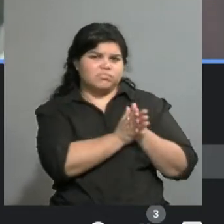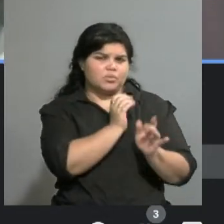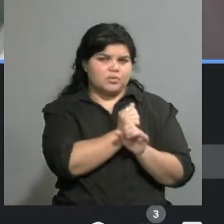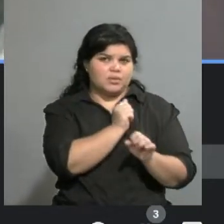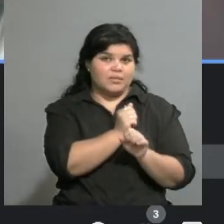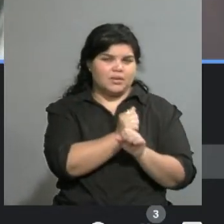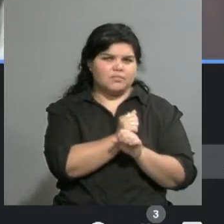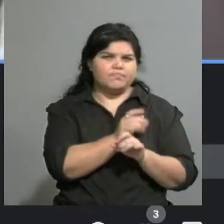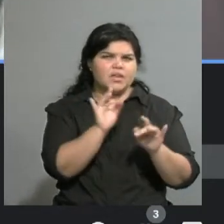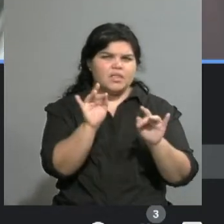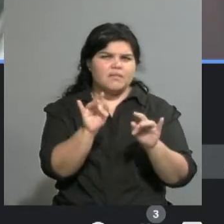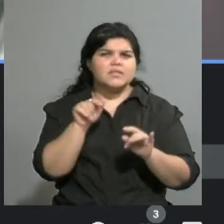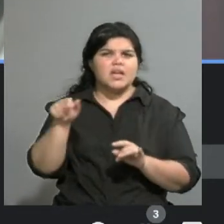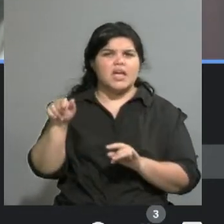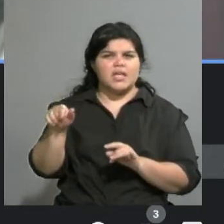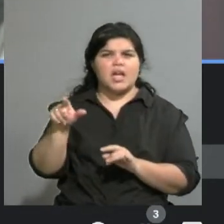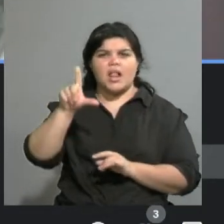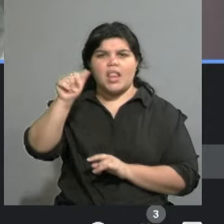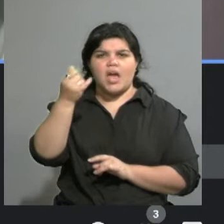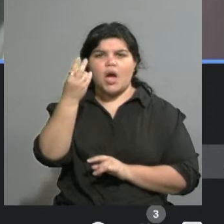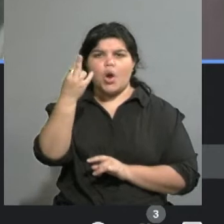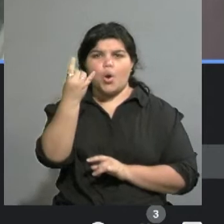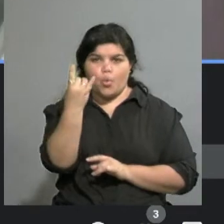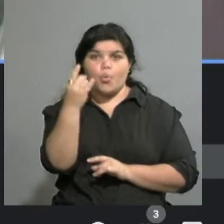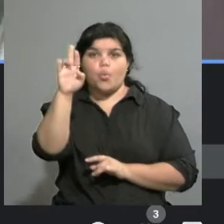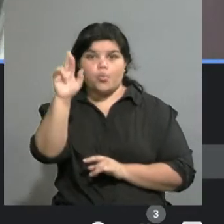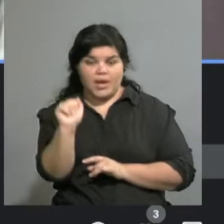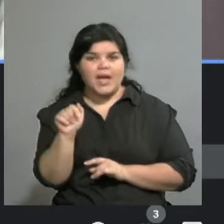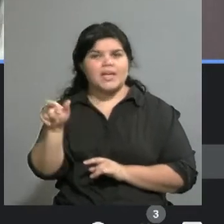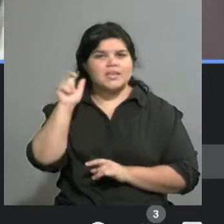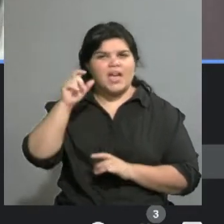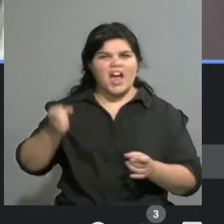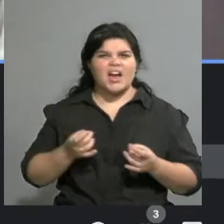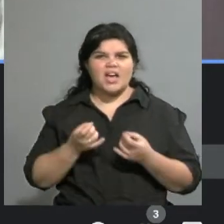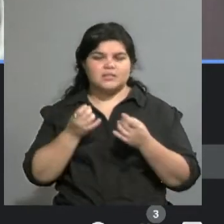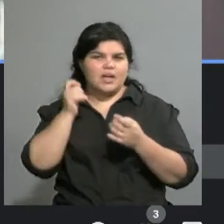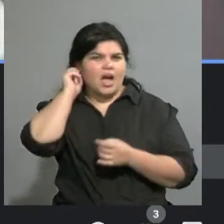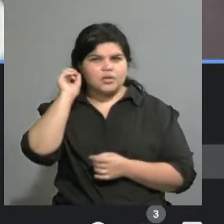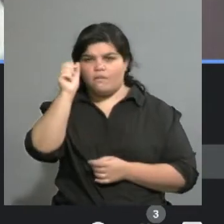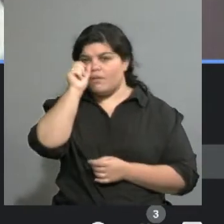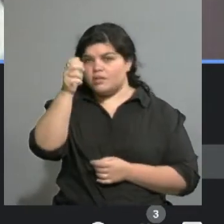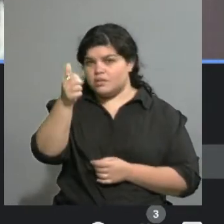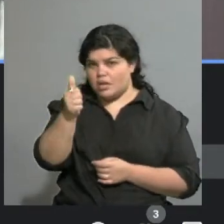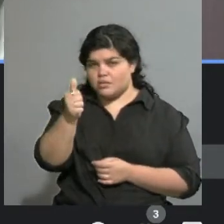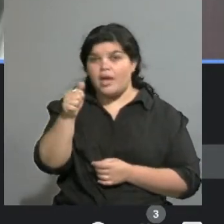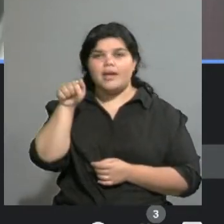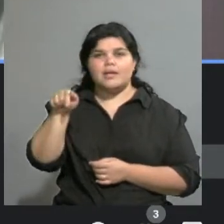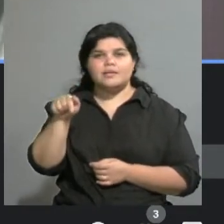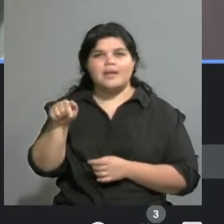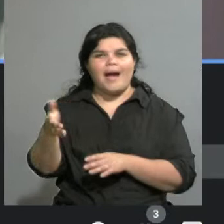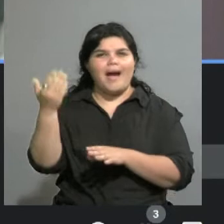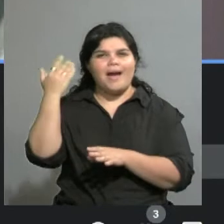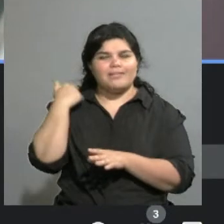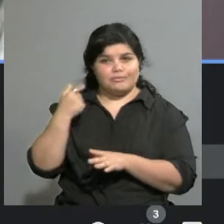cáncer a los 26 años, desde muy joven. Ella había sido alumna mía en el IPA, en San Rafael, Instituto